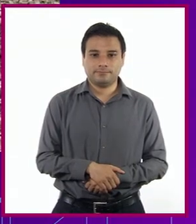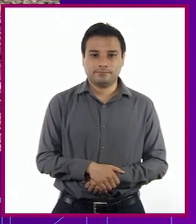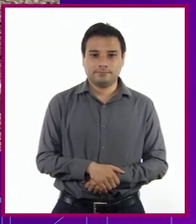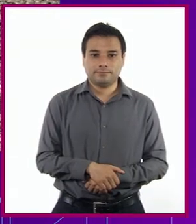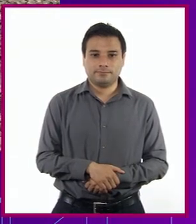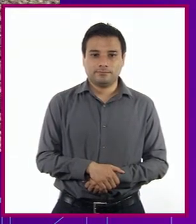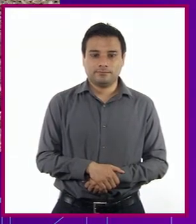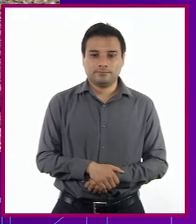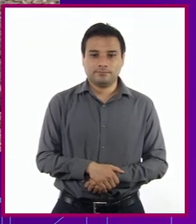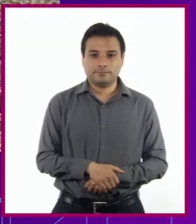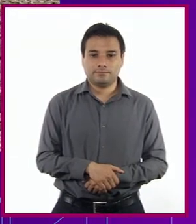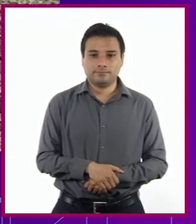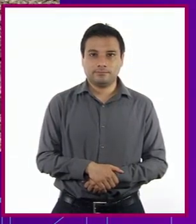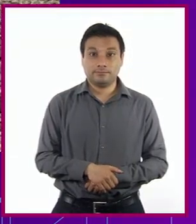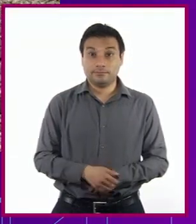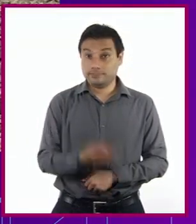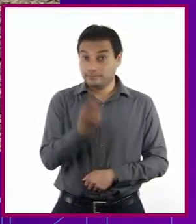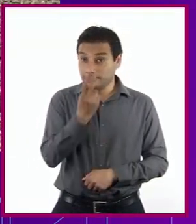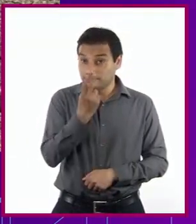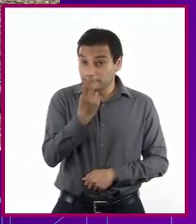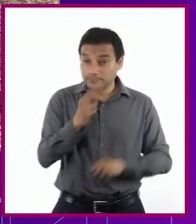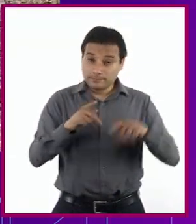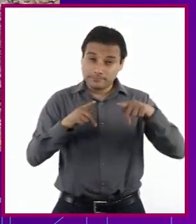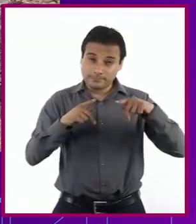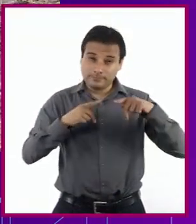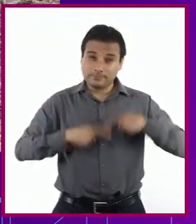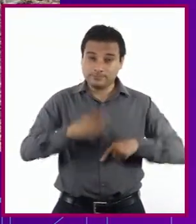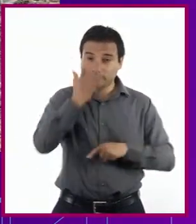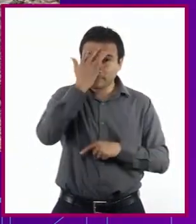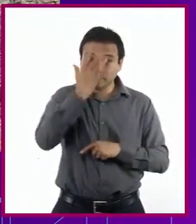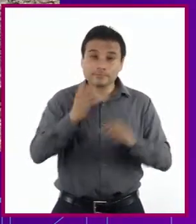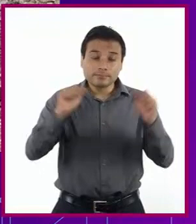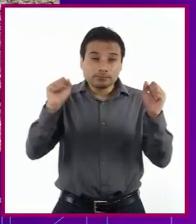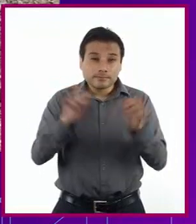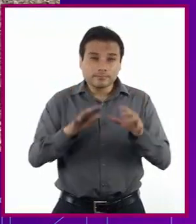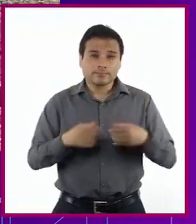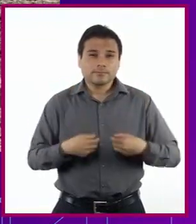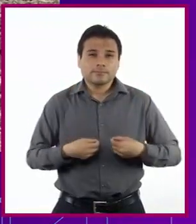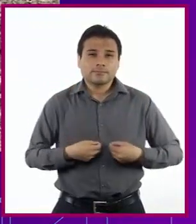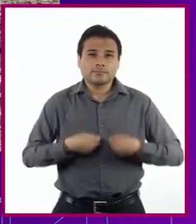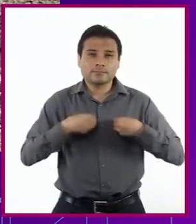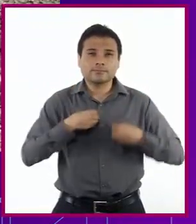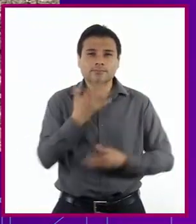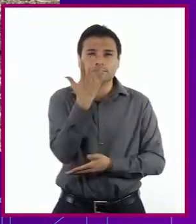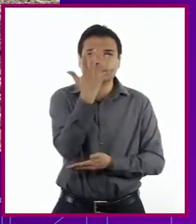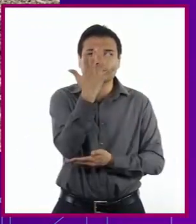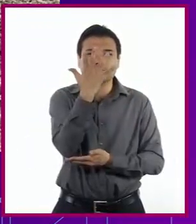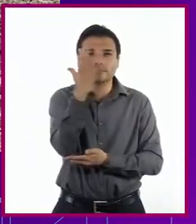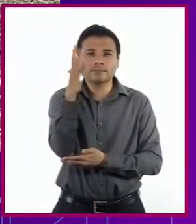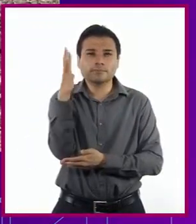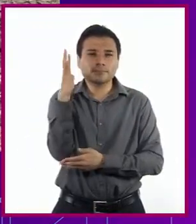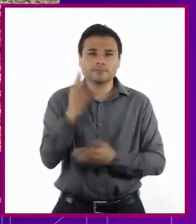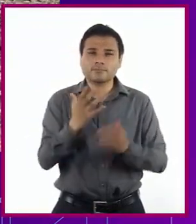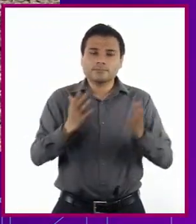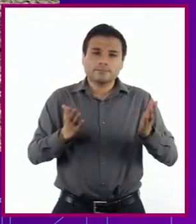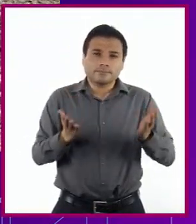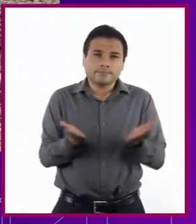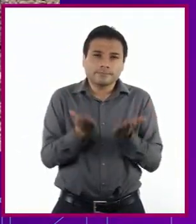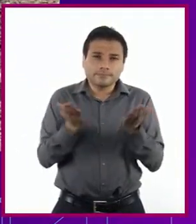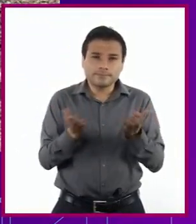Dos seres mágicos que viven felices en la naturaleza. Bailan. Juegan.